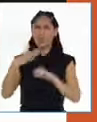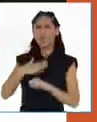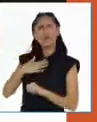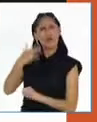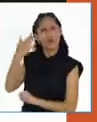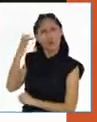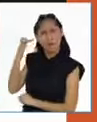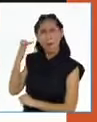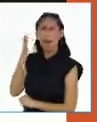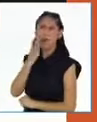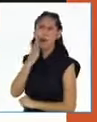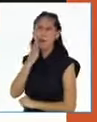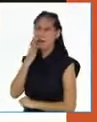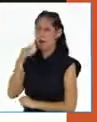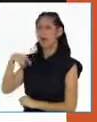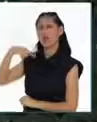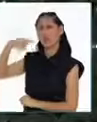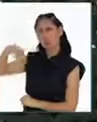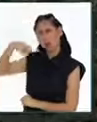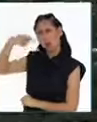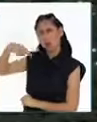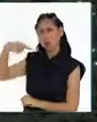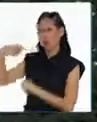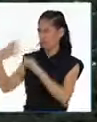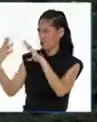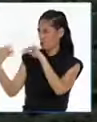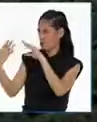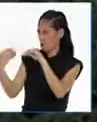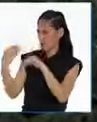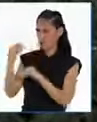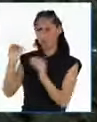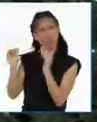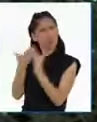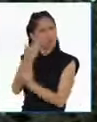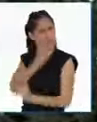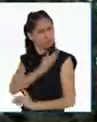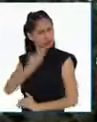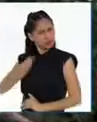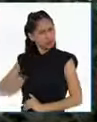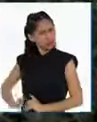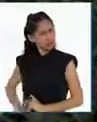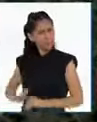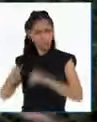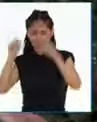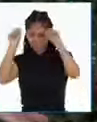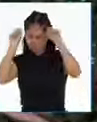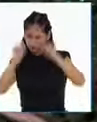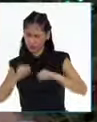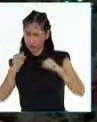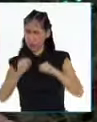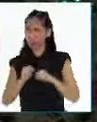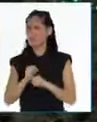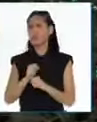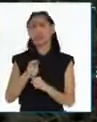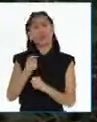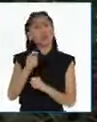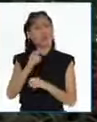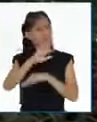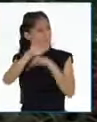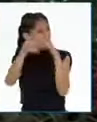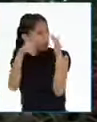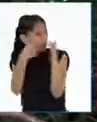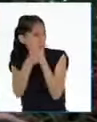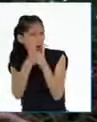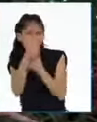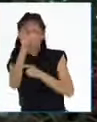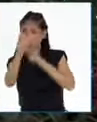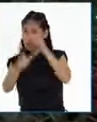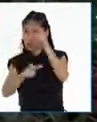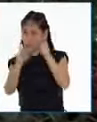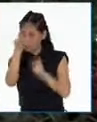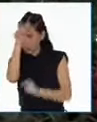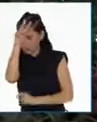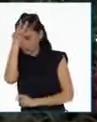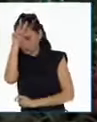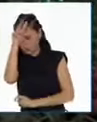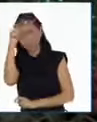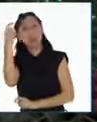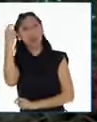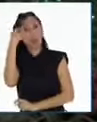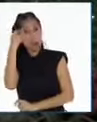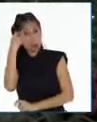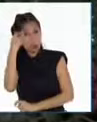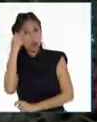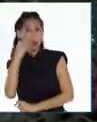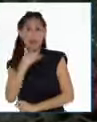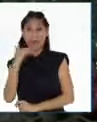hablar de eso todo el día. Es probable que toda la población haya estado así porque todas y todos los peruanos mayores de